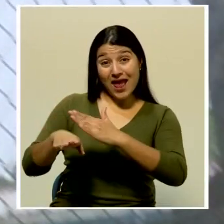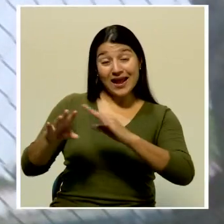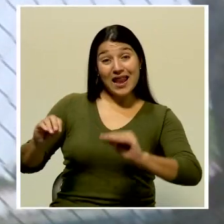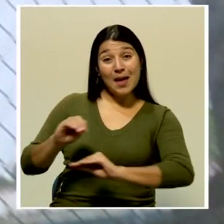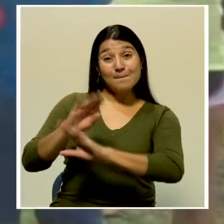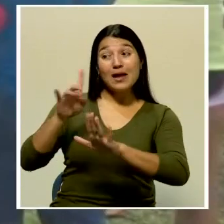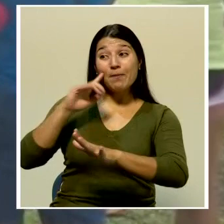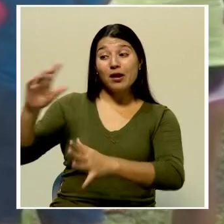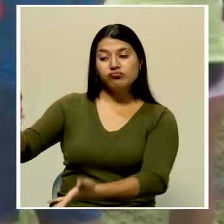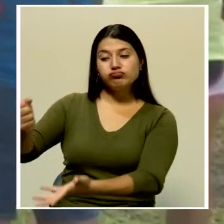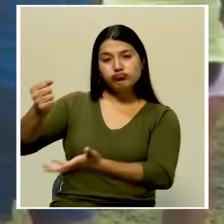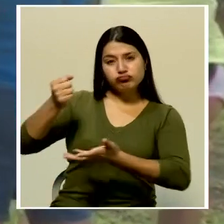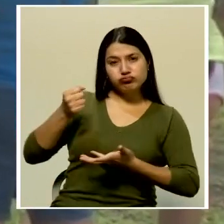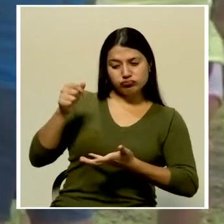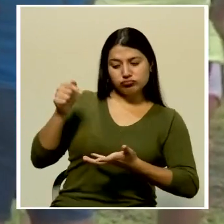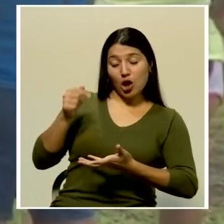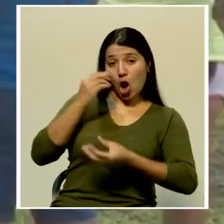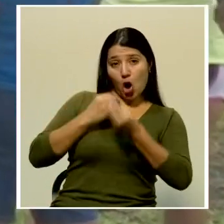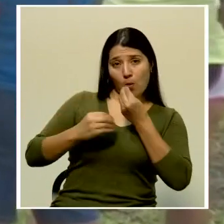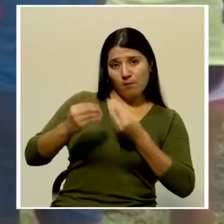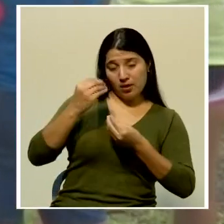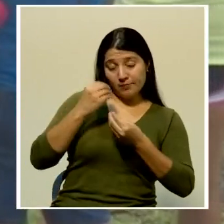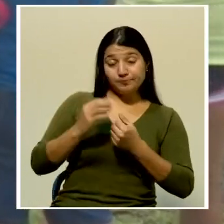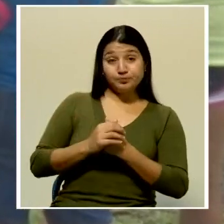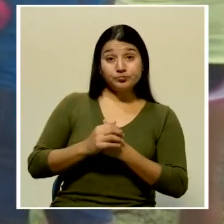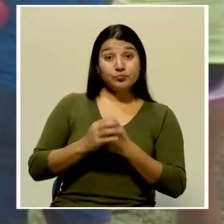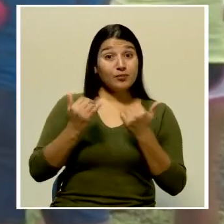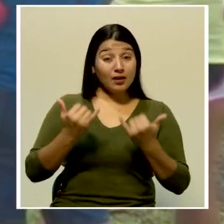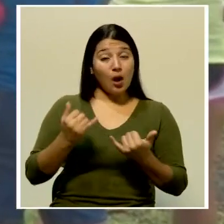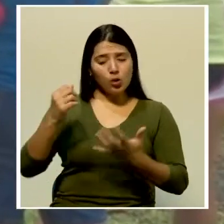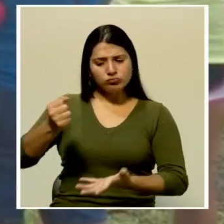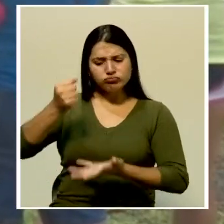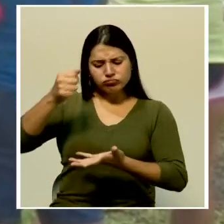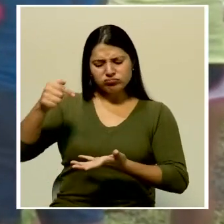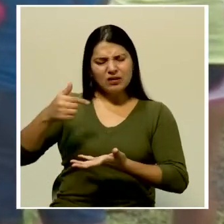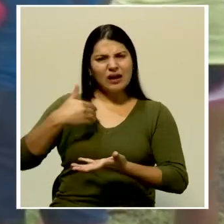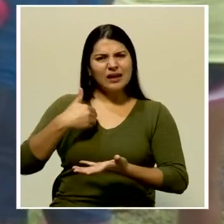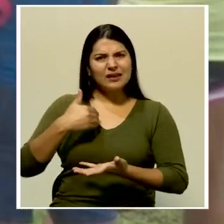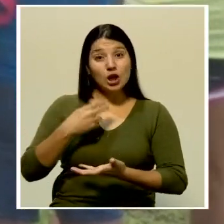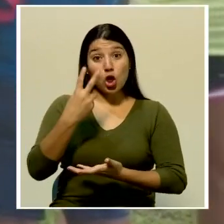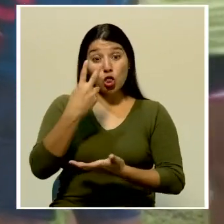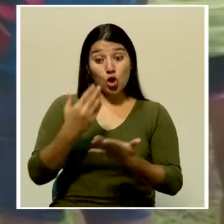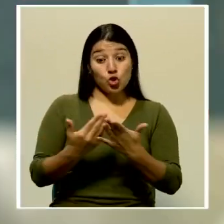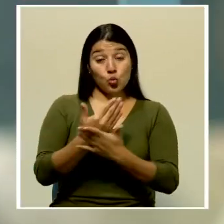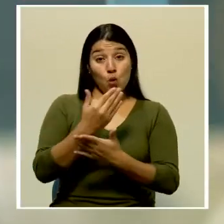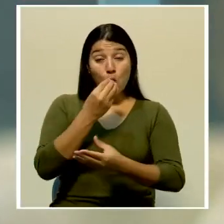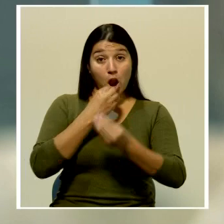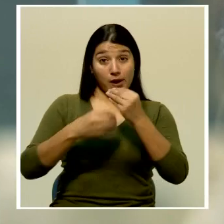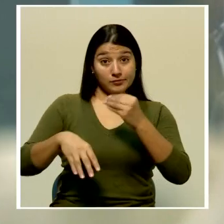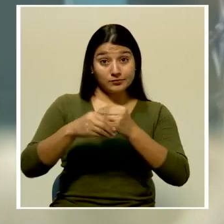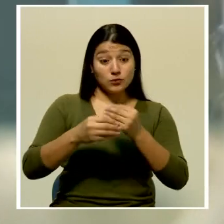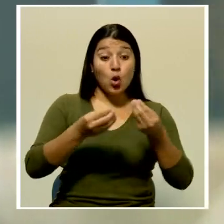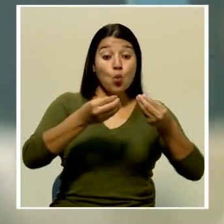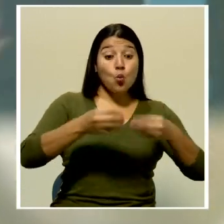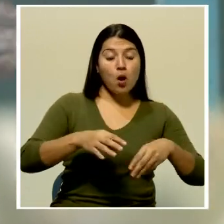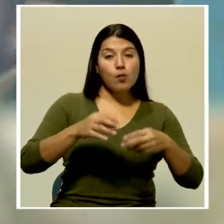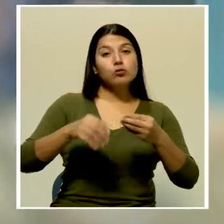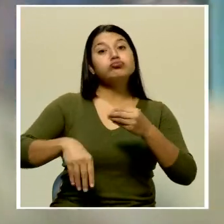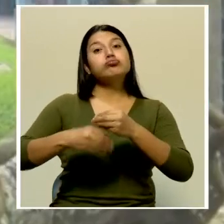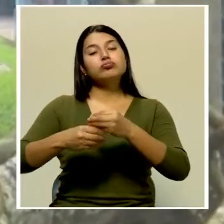Pública tras el cese de las clases. Esta vez el paquete incluye dos nuevos alimentos, huevos y carnes.